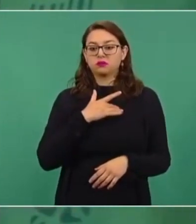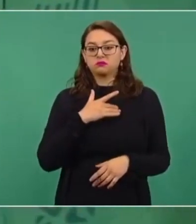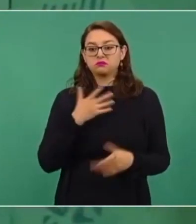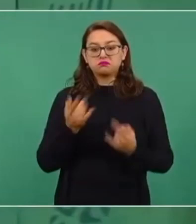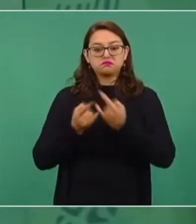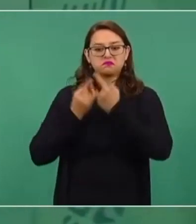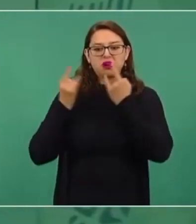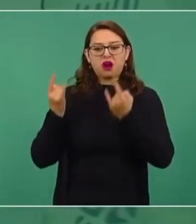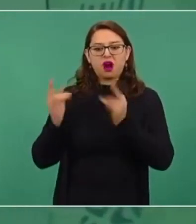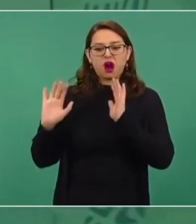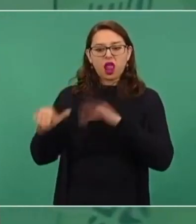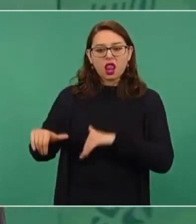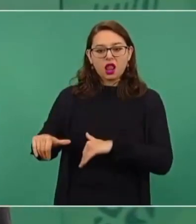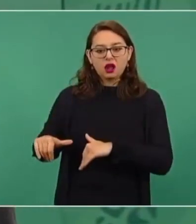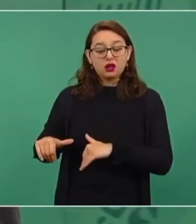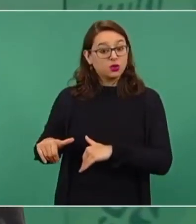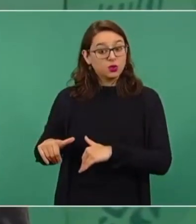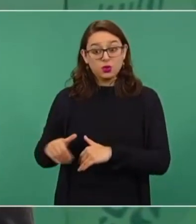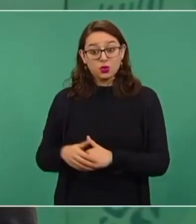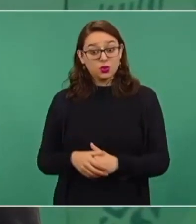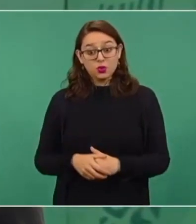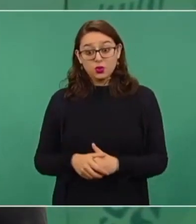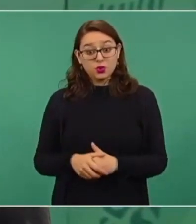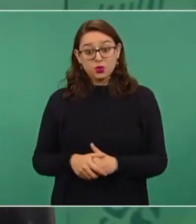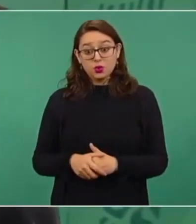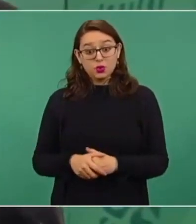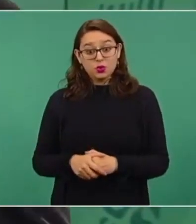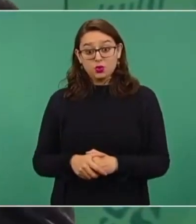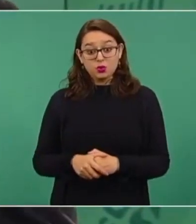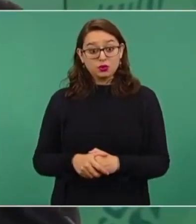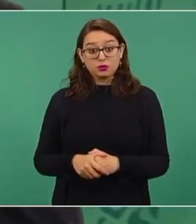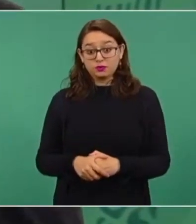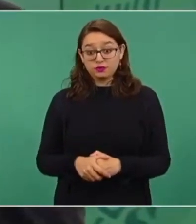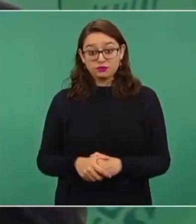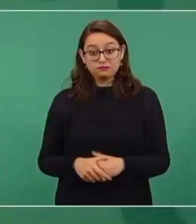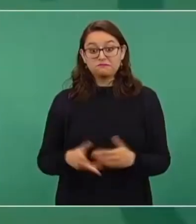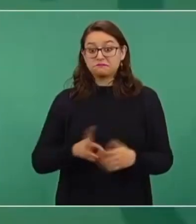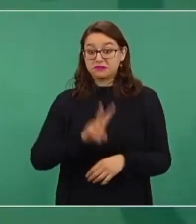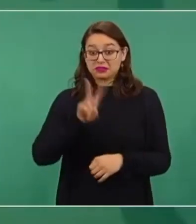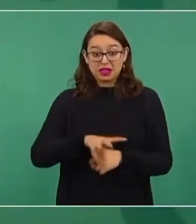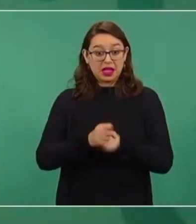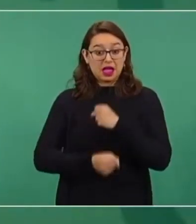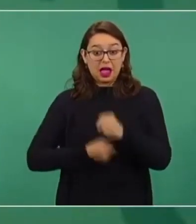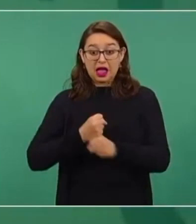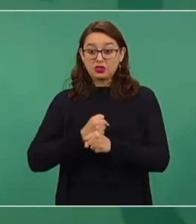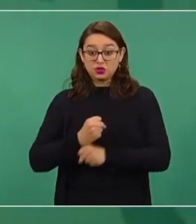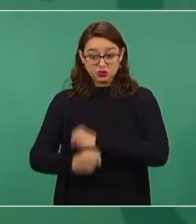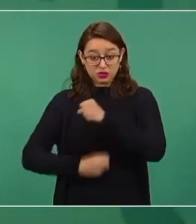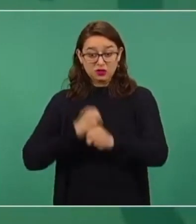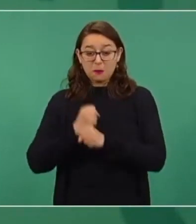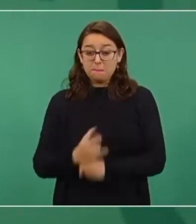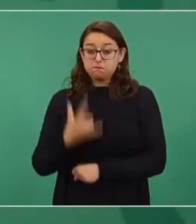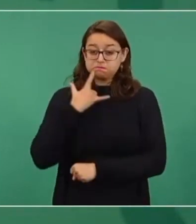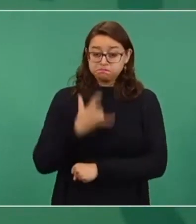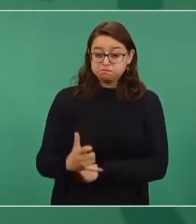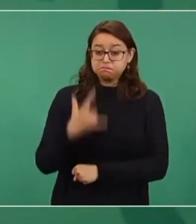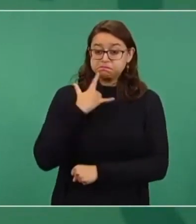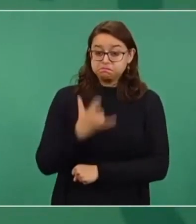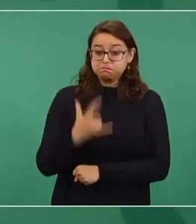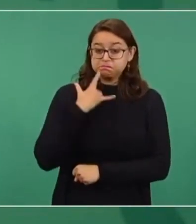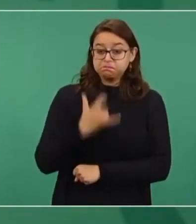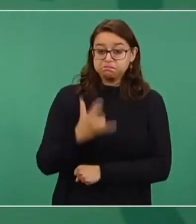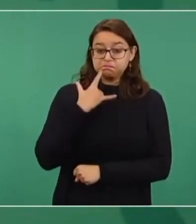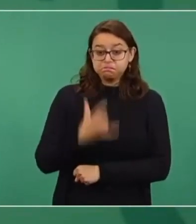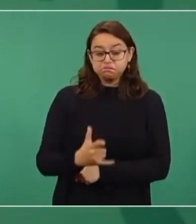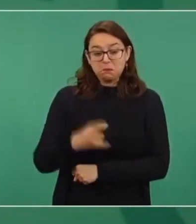porque se luchó por la justicia social,